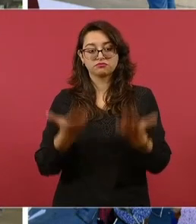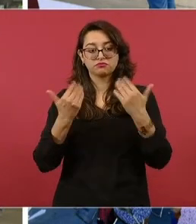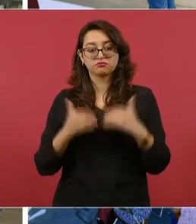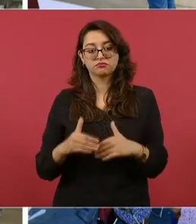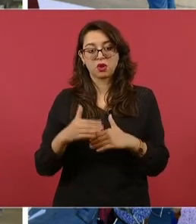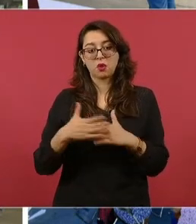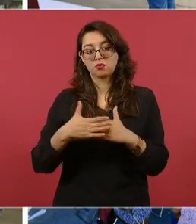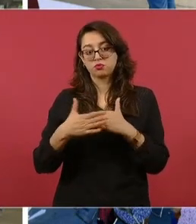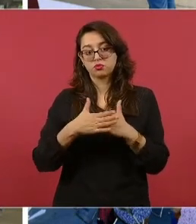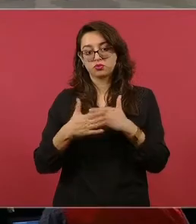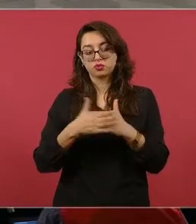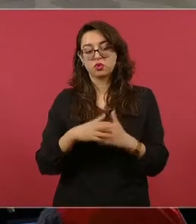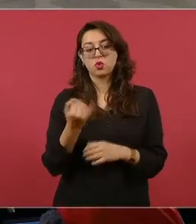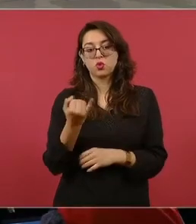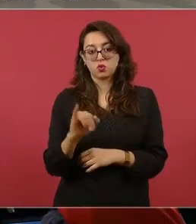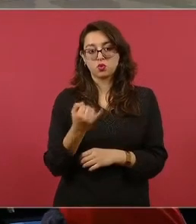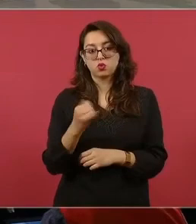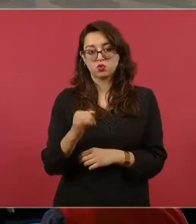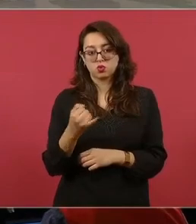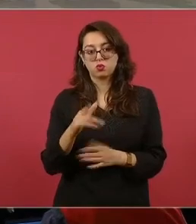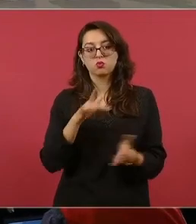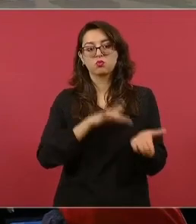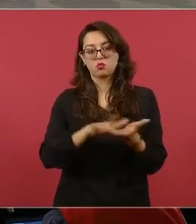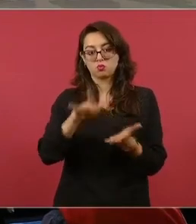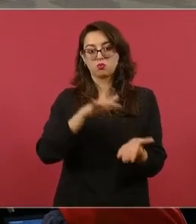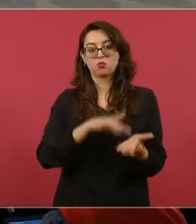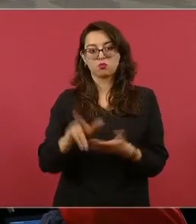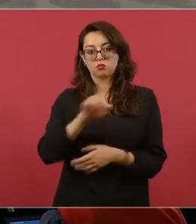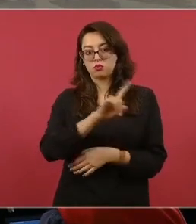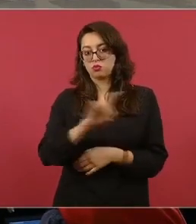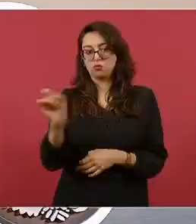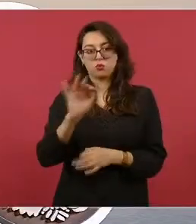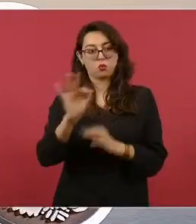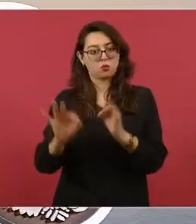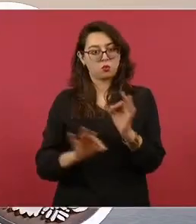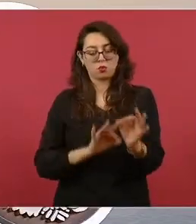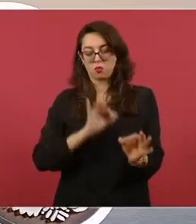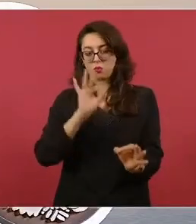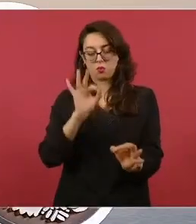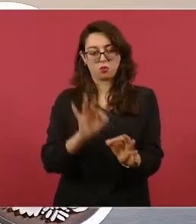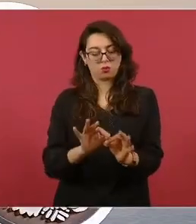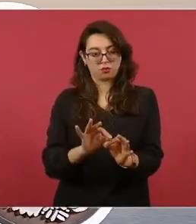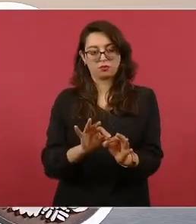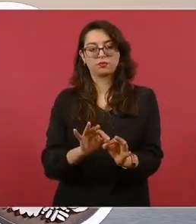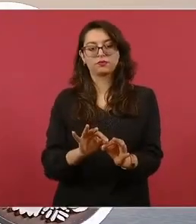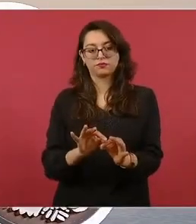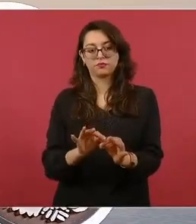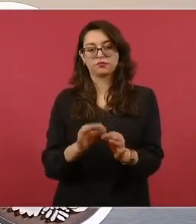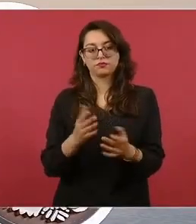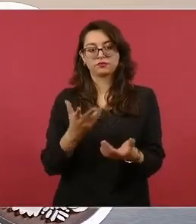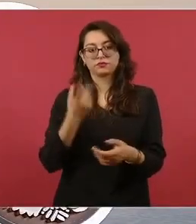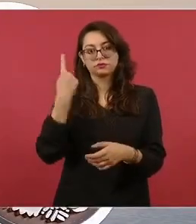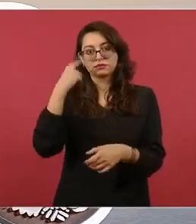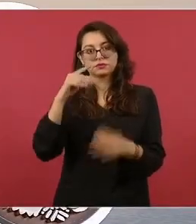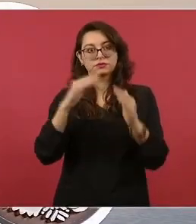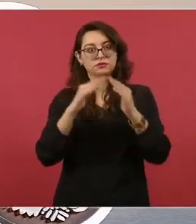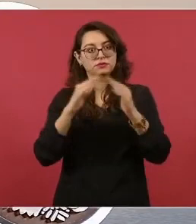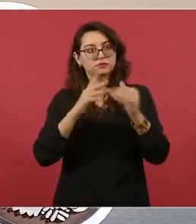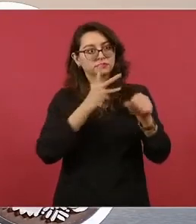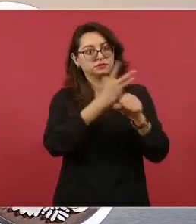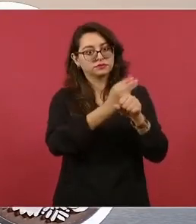segunda quincena de junio, estará cumplido al 100 por ciento este programa, que consiste en mejoramiento